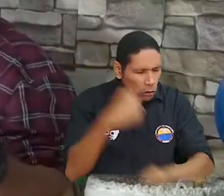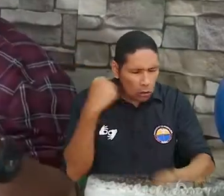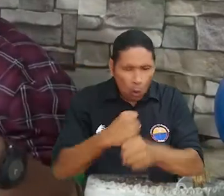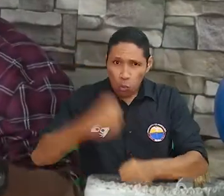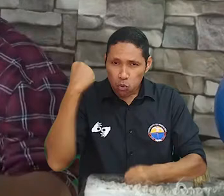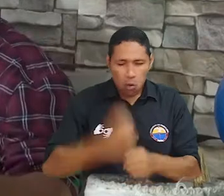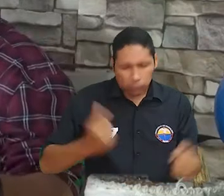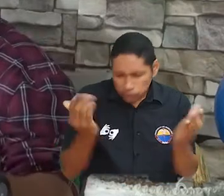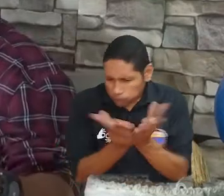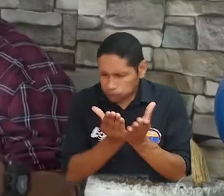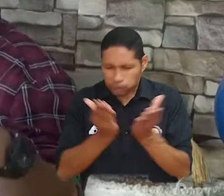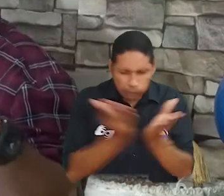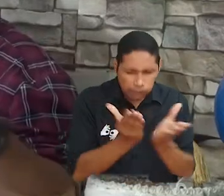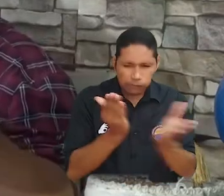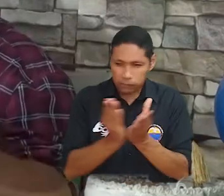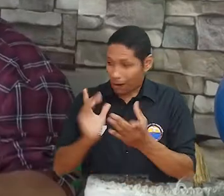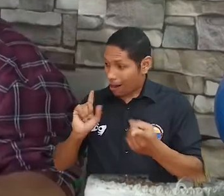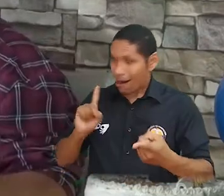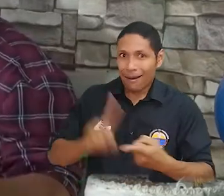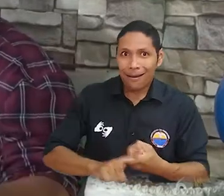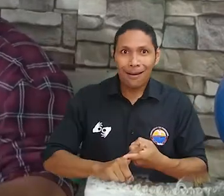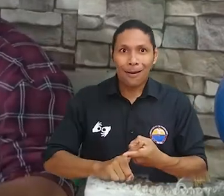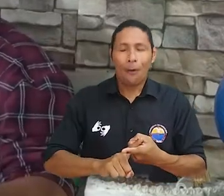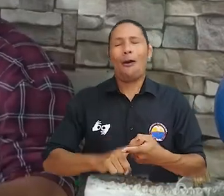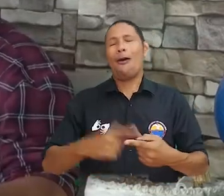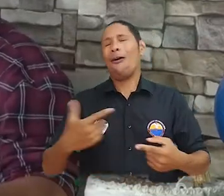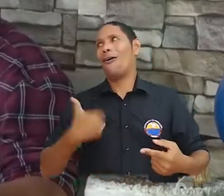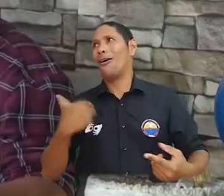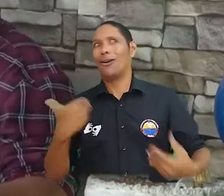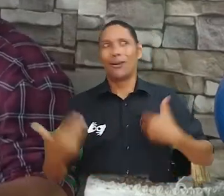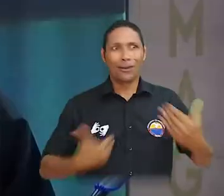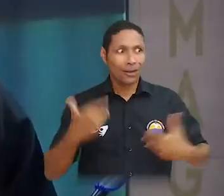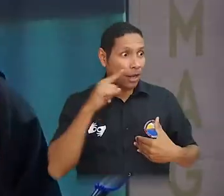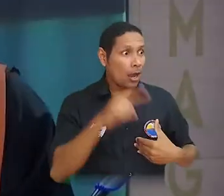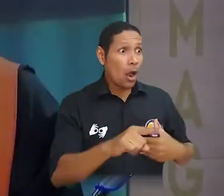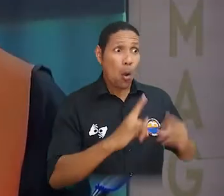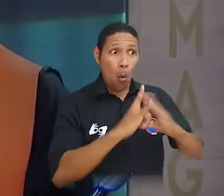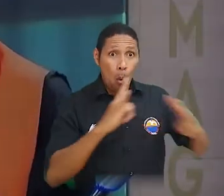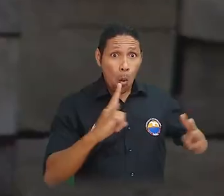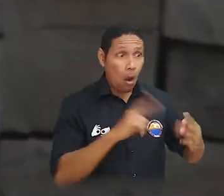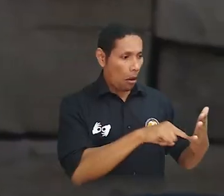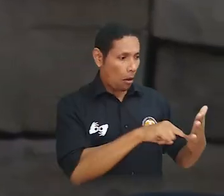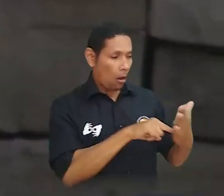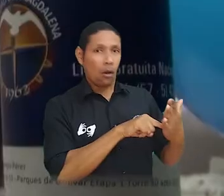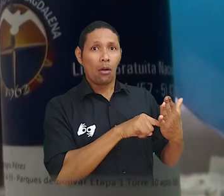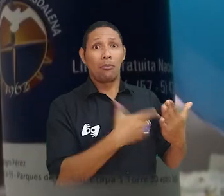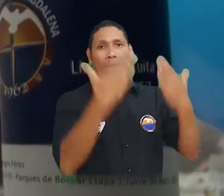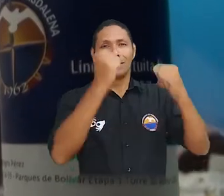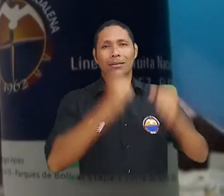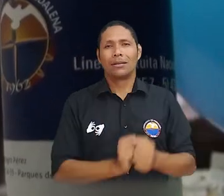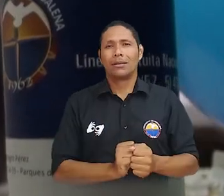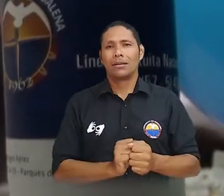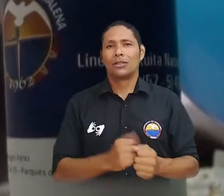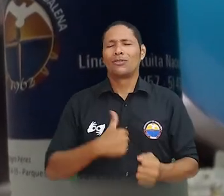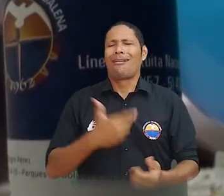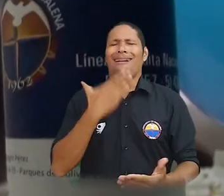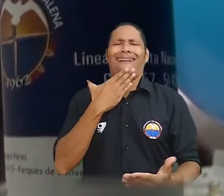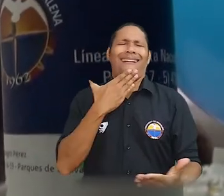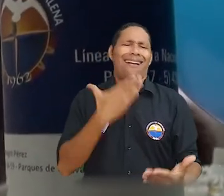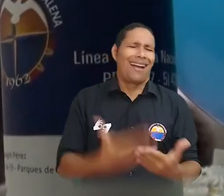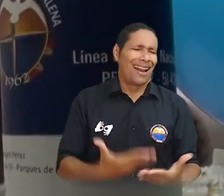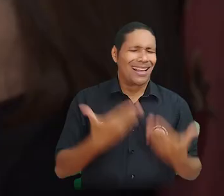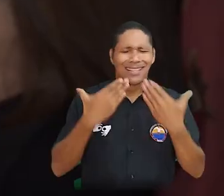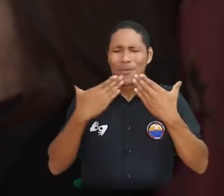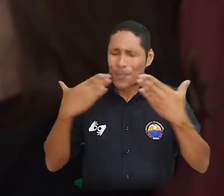cinco o seis años de sacrificio uno llega al final de su carrera, entonces es bonito este acto de la universidad hacia